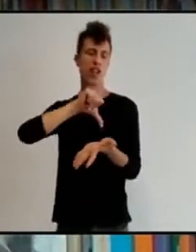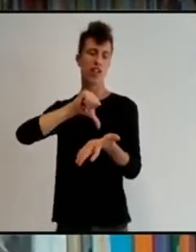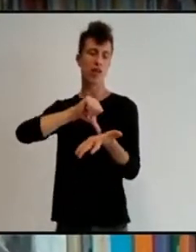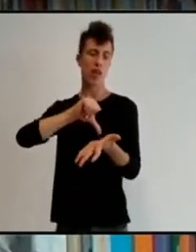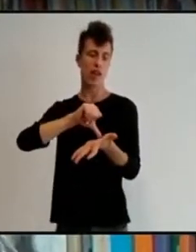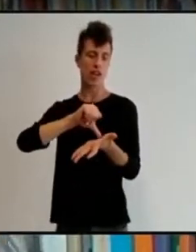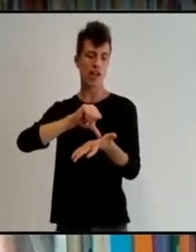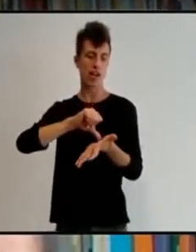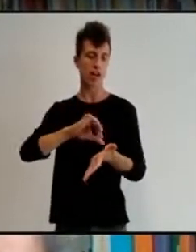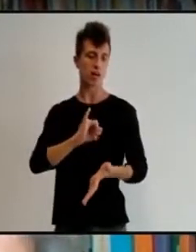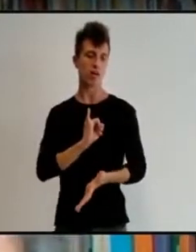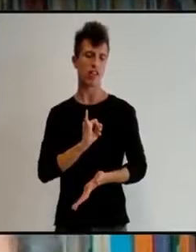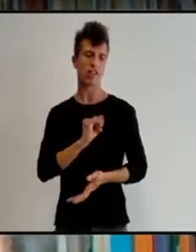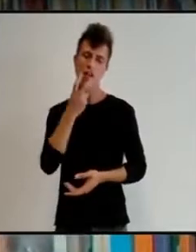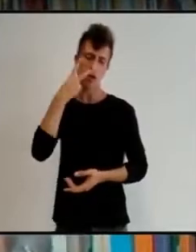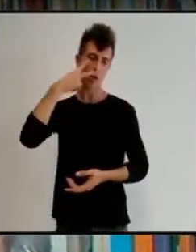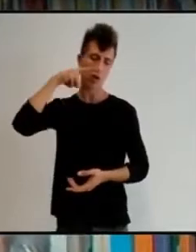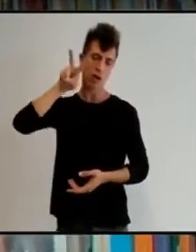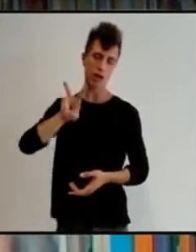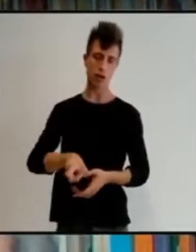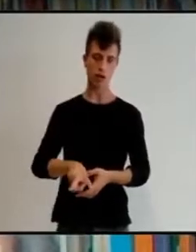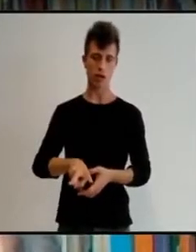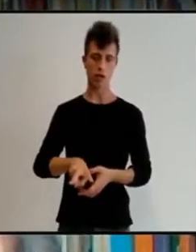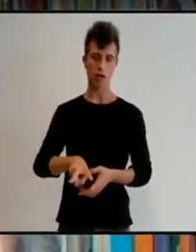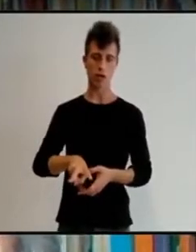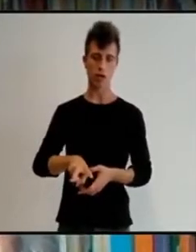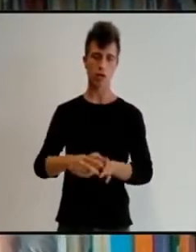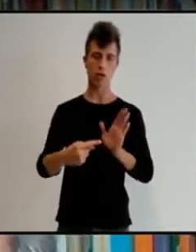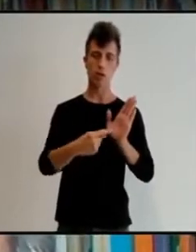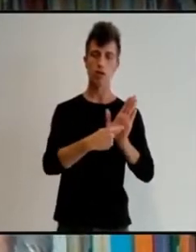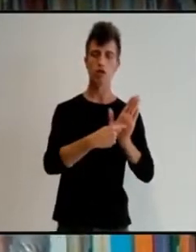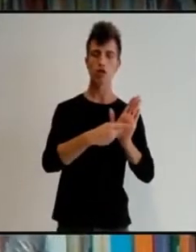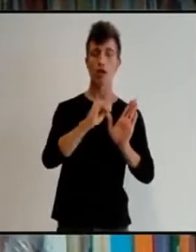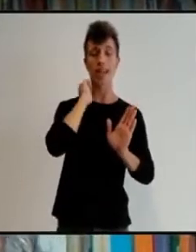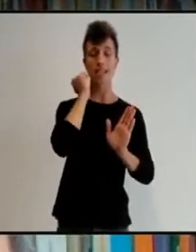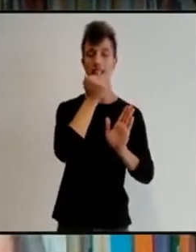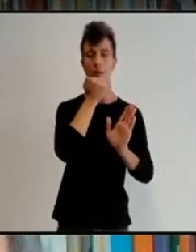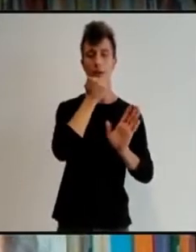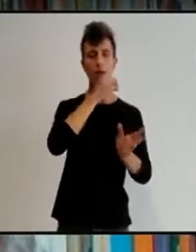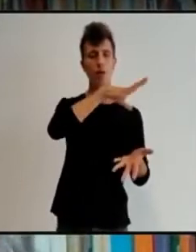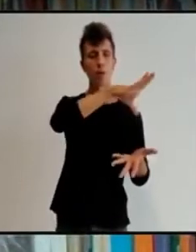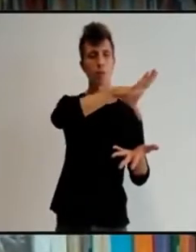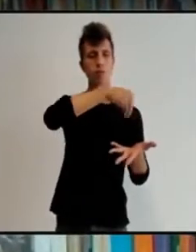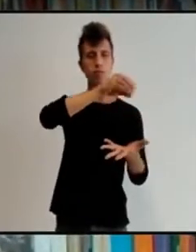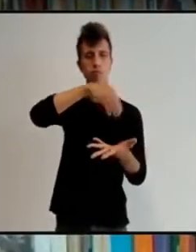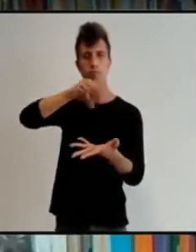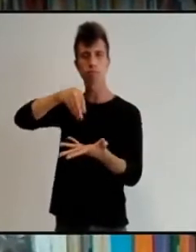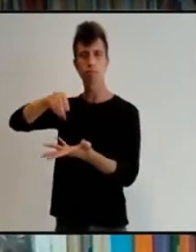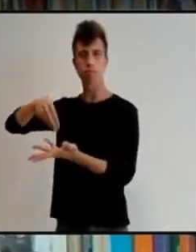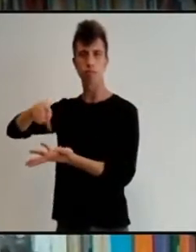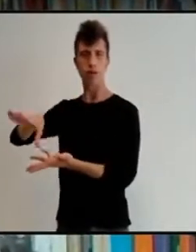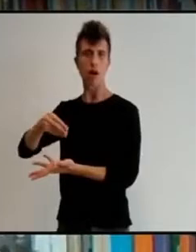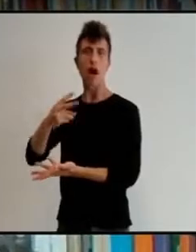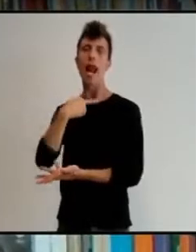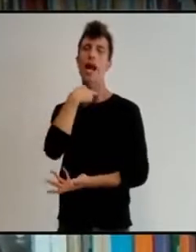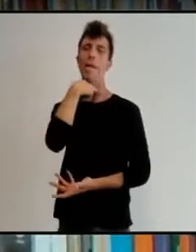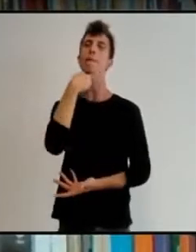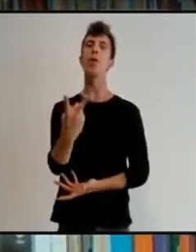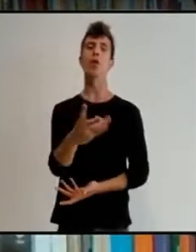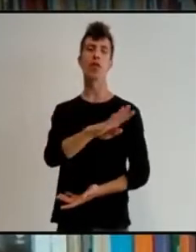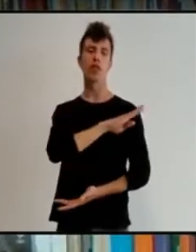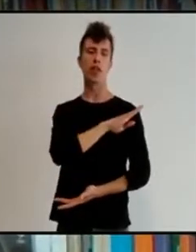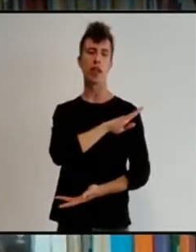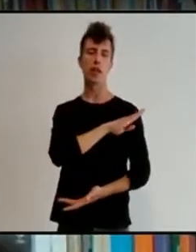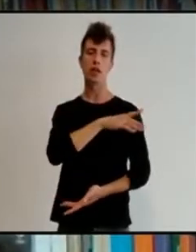recoge las voces de hombres y mujeres de origen colombiano que han hecho de Lleida su tierra de